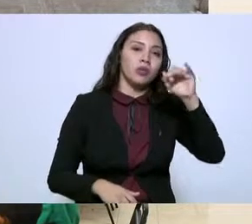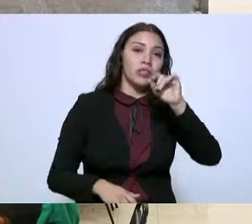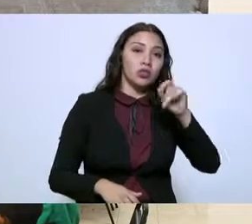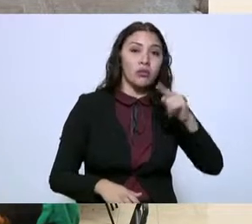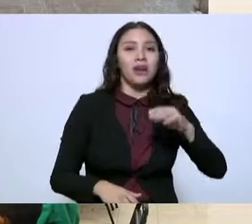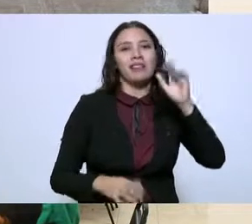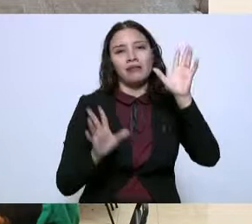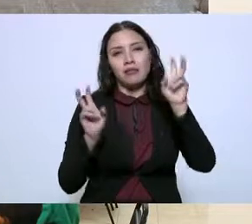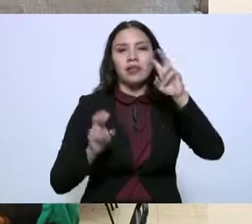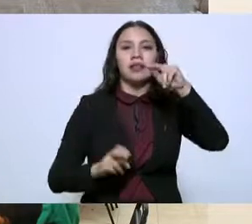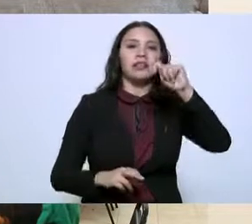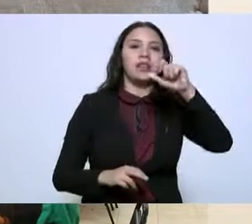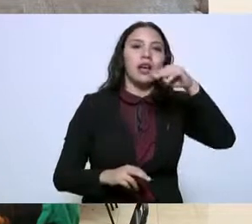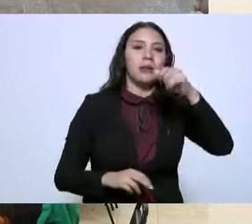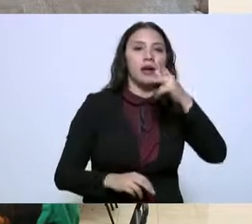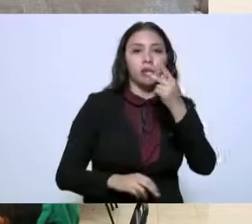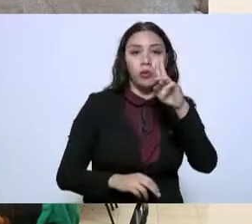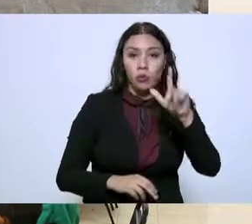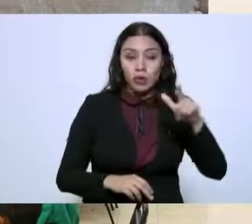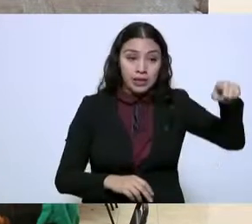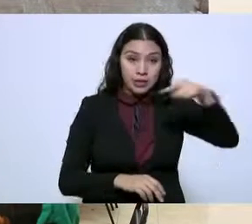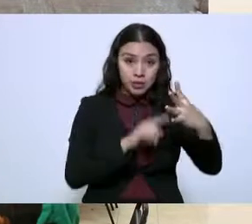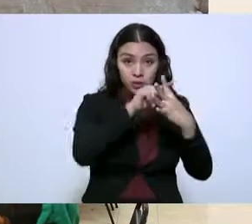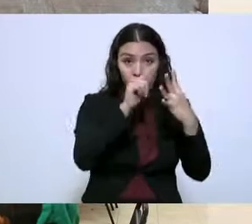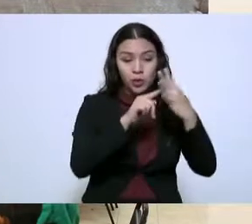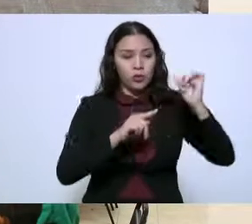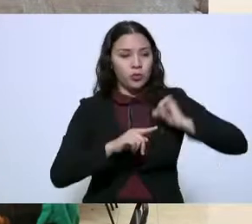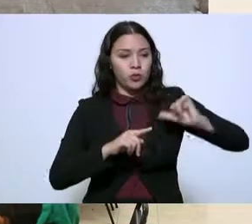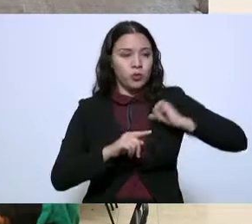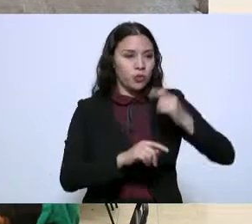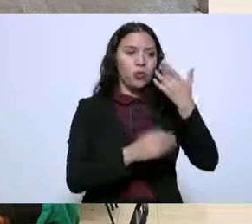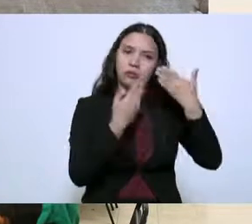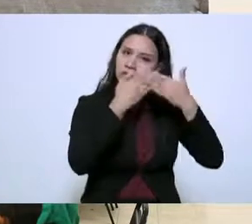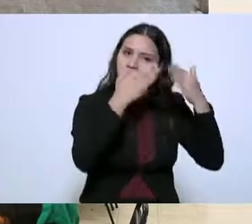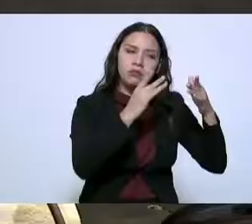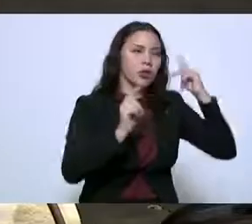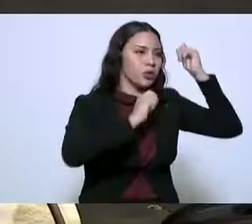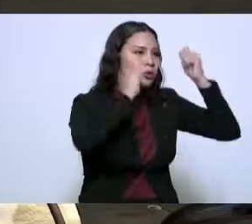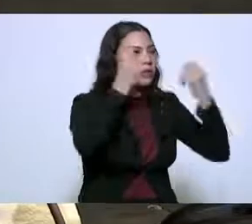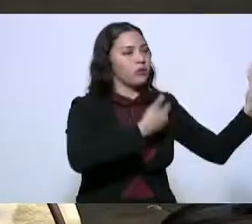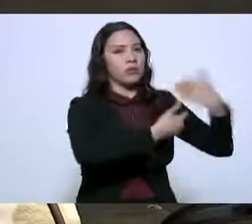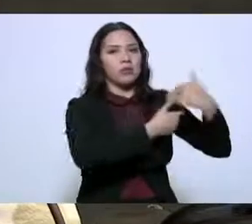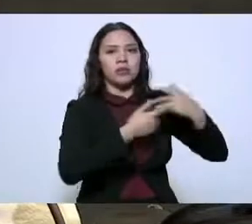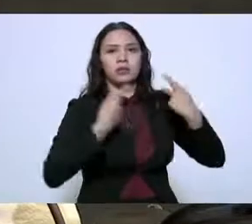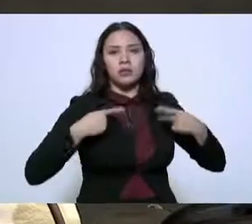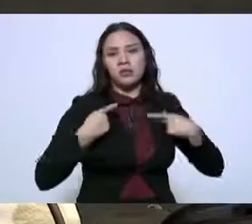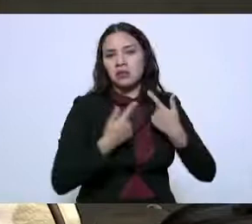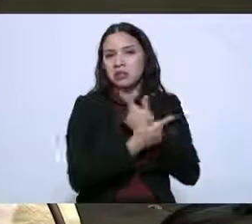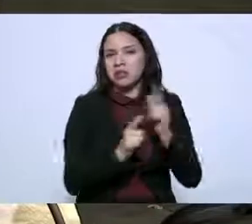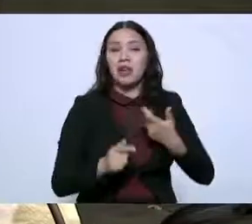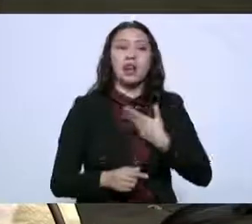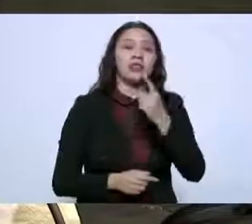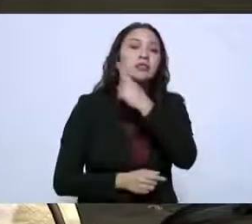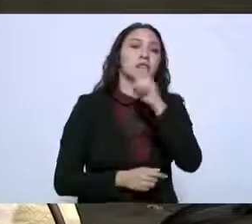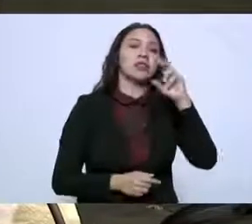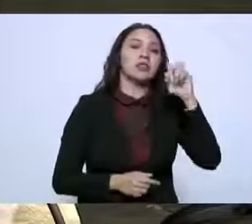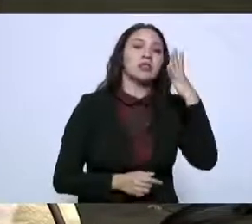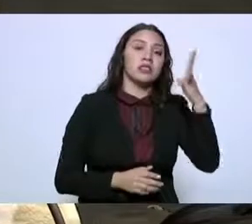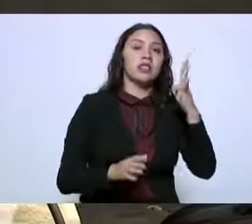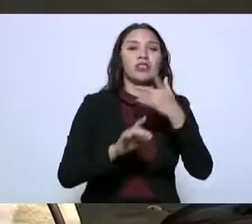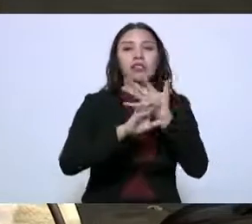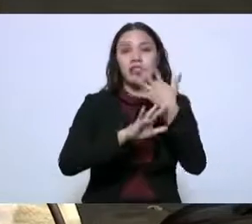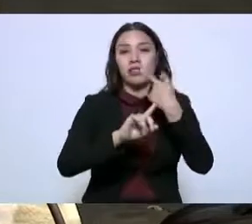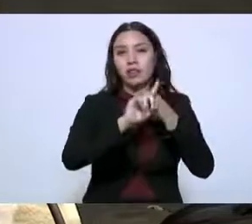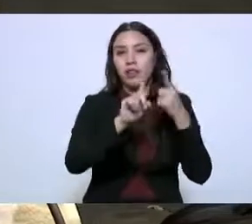Tamaul las cuatro zonas abiertas tenemos 135 bibliotecas de la red